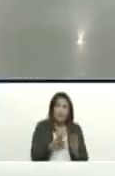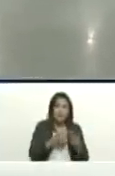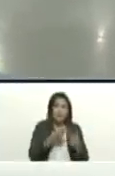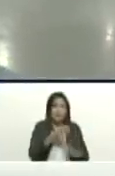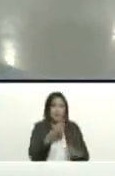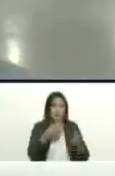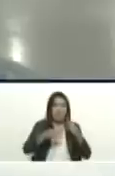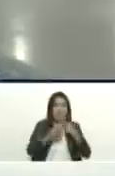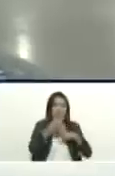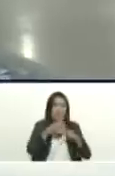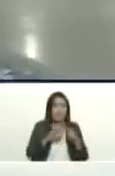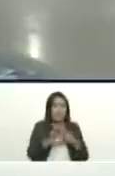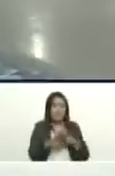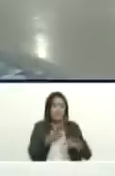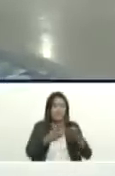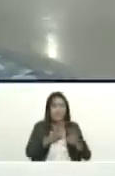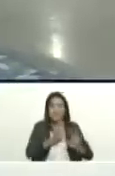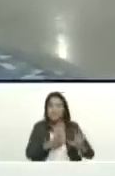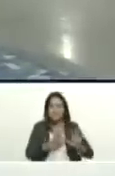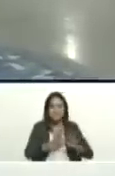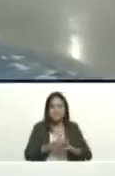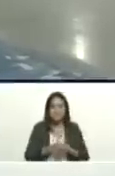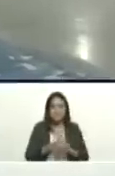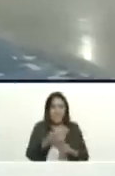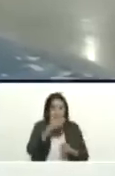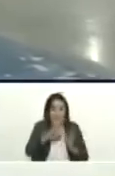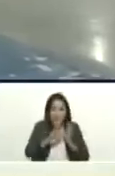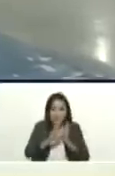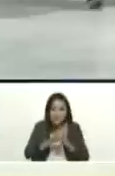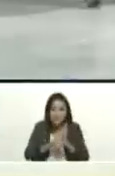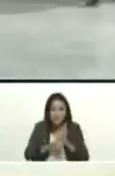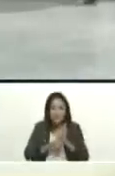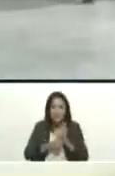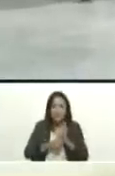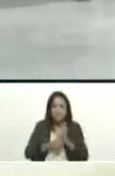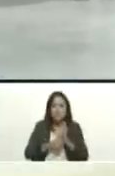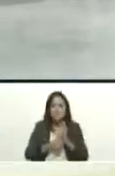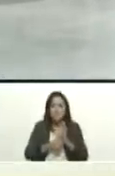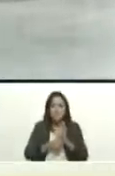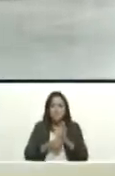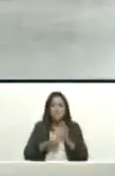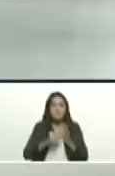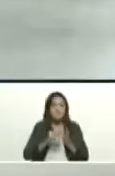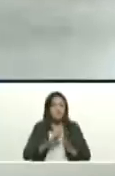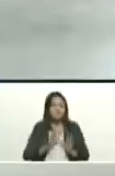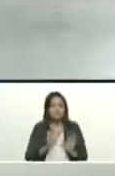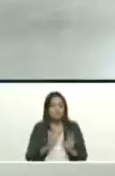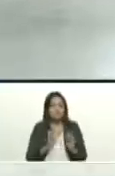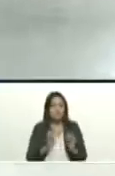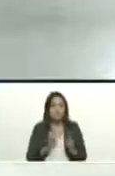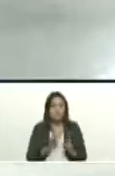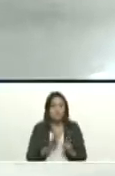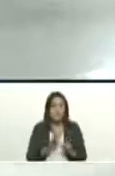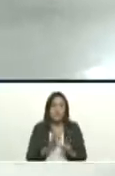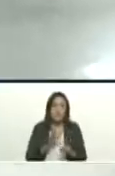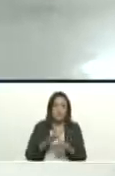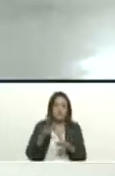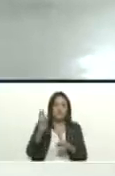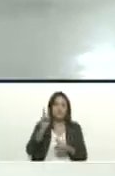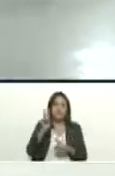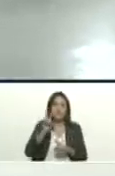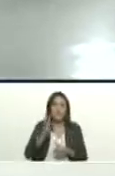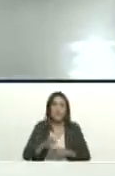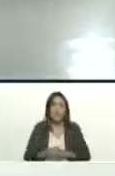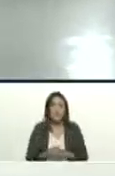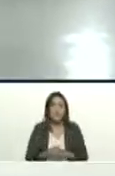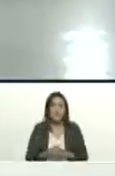nauseabundo del bandidaje y del robo a nuestra patria que es el robo